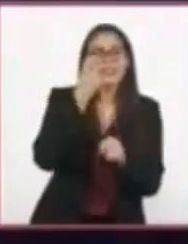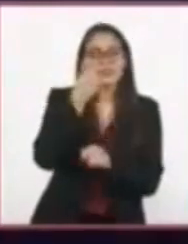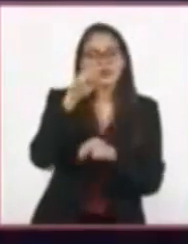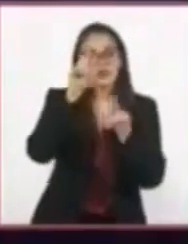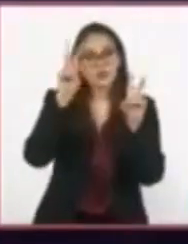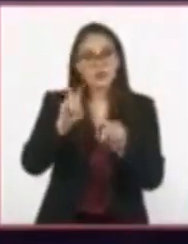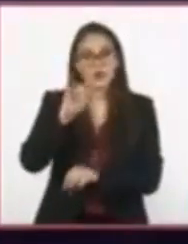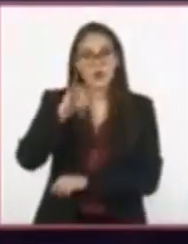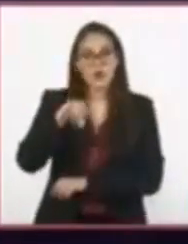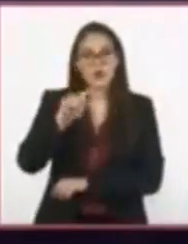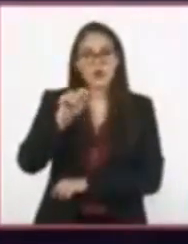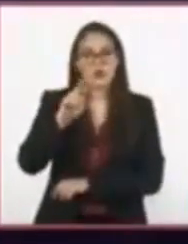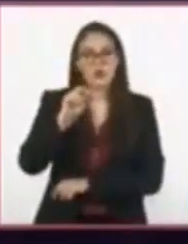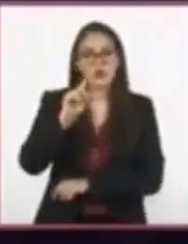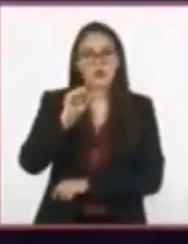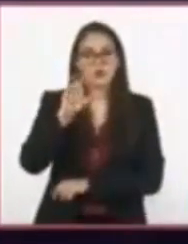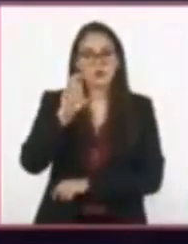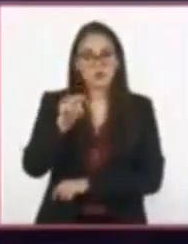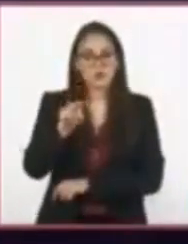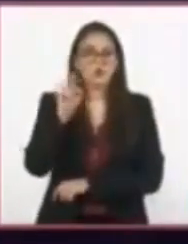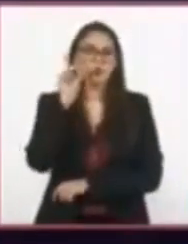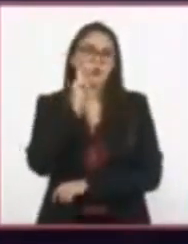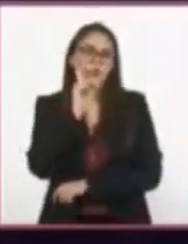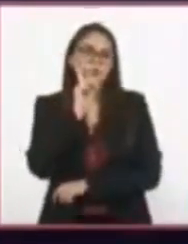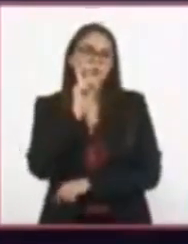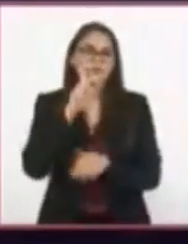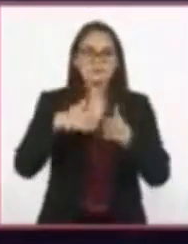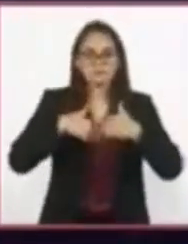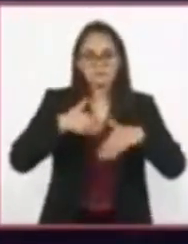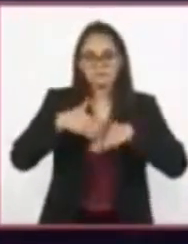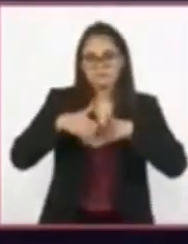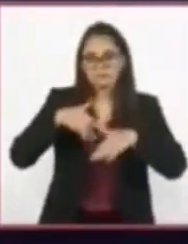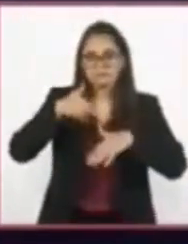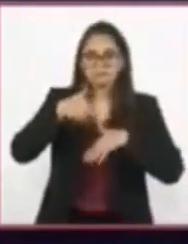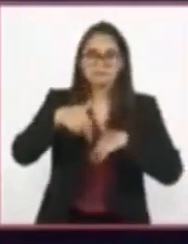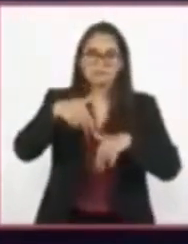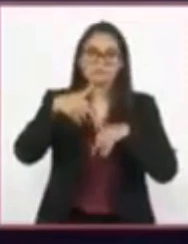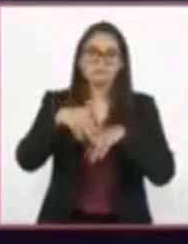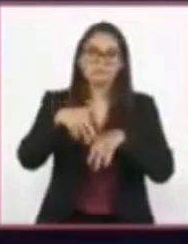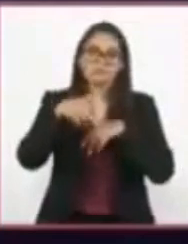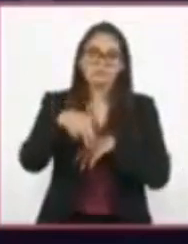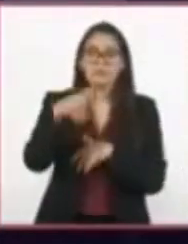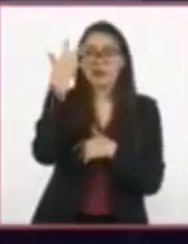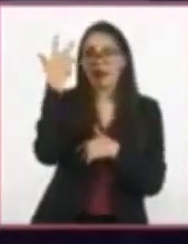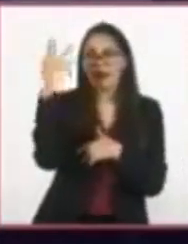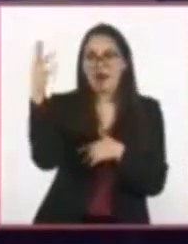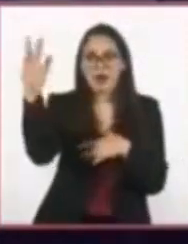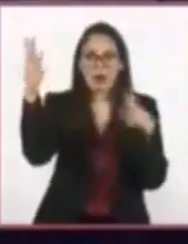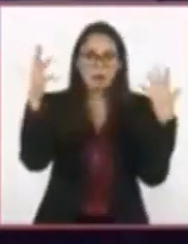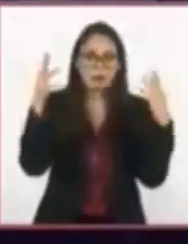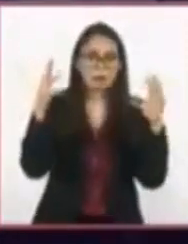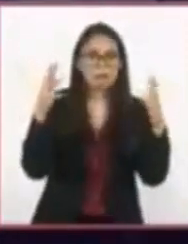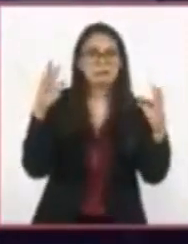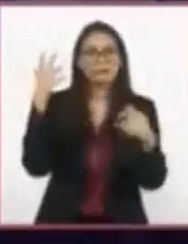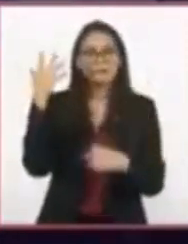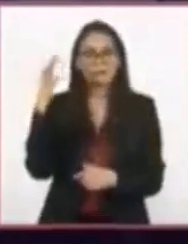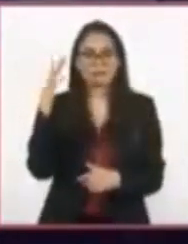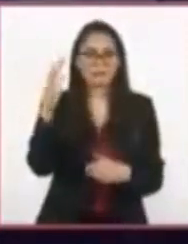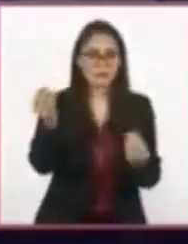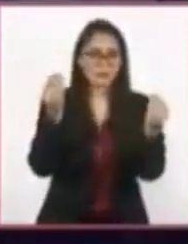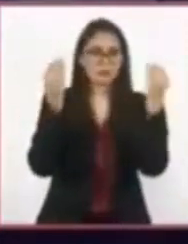Caperucita Roja camina por el bosque, árboles, árboles y más árboles.